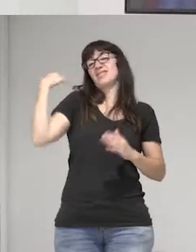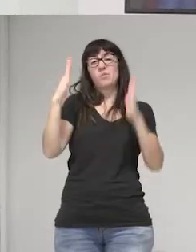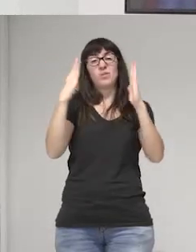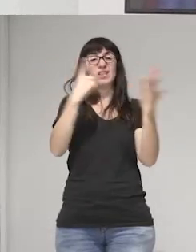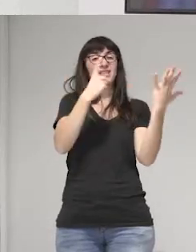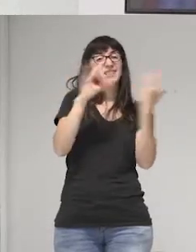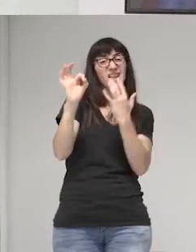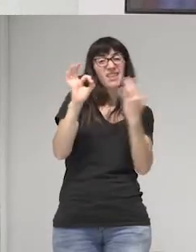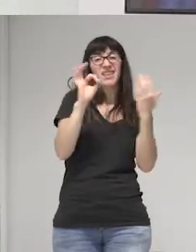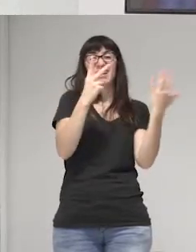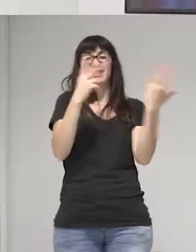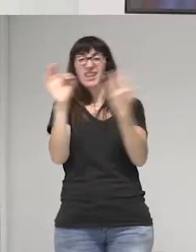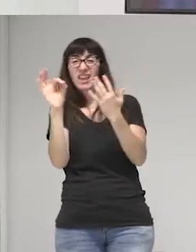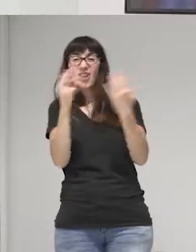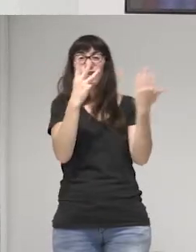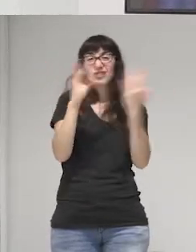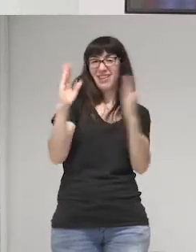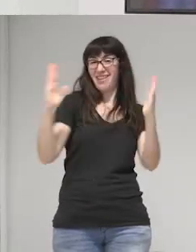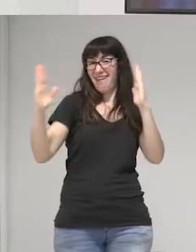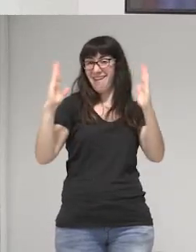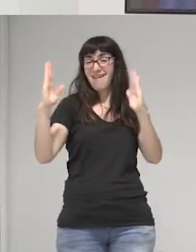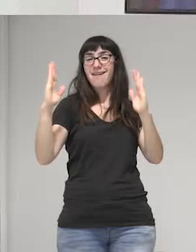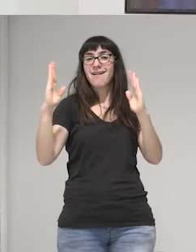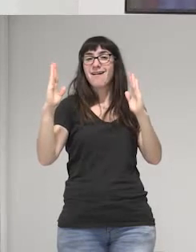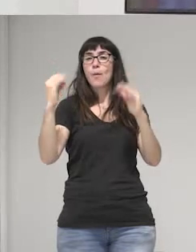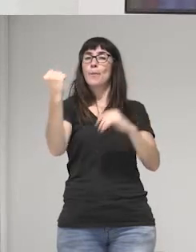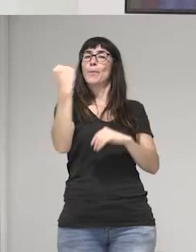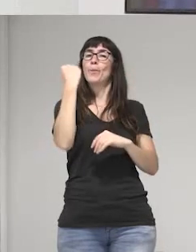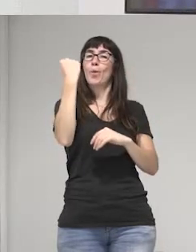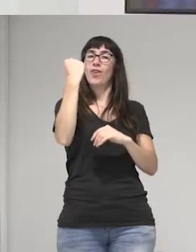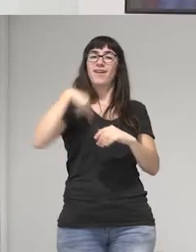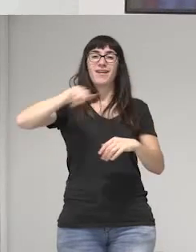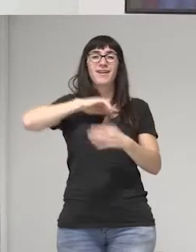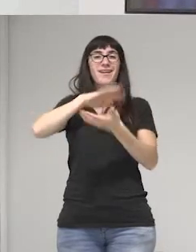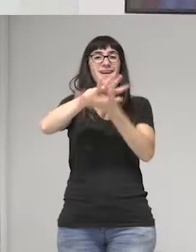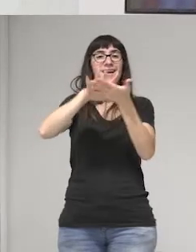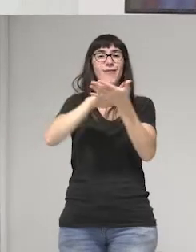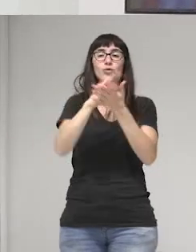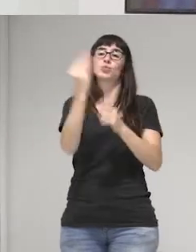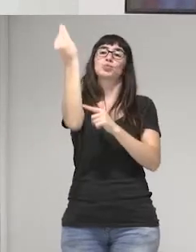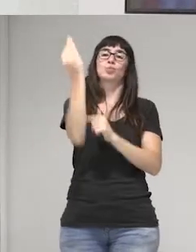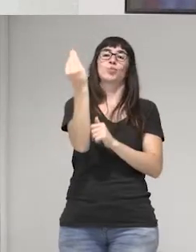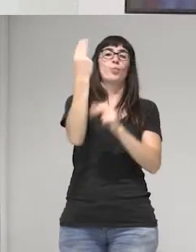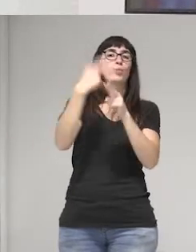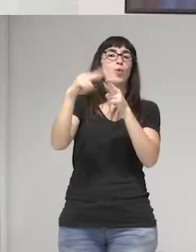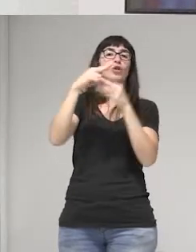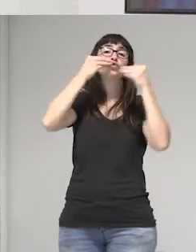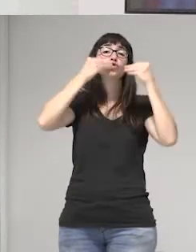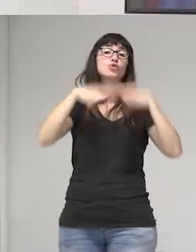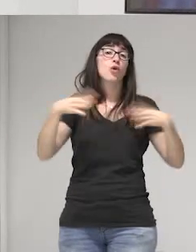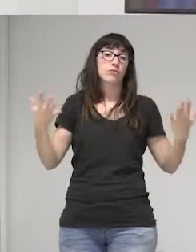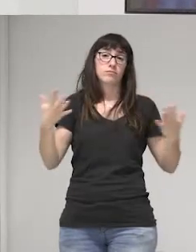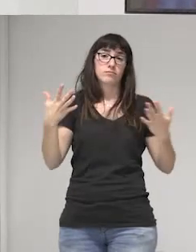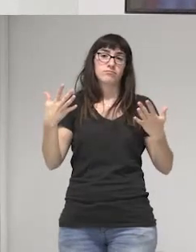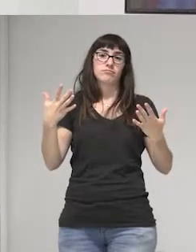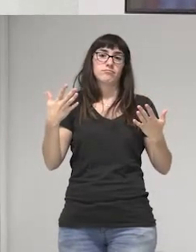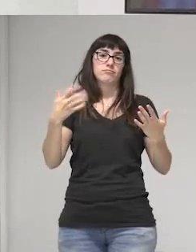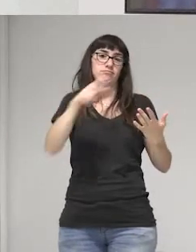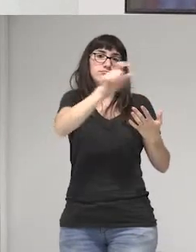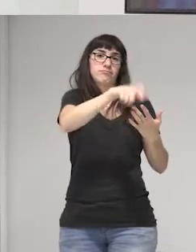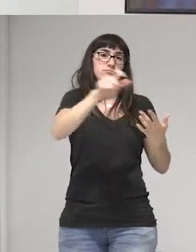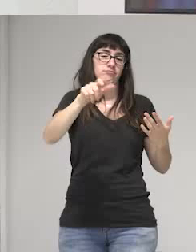60, 70, 80, el sujeto político histórico era la alianza obrero-campesina.